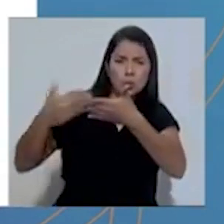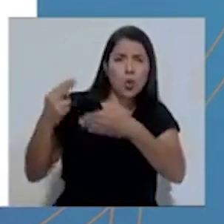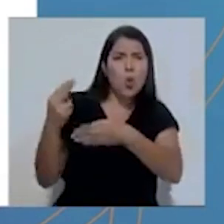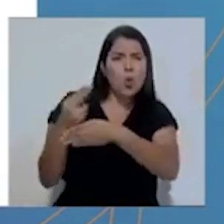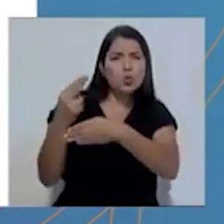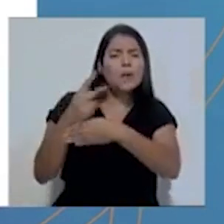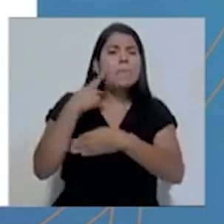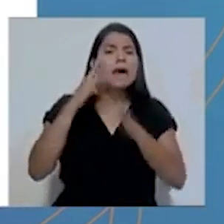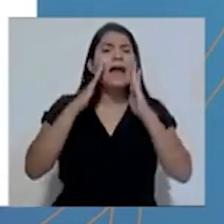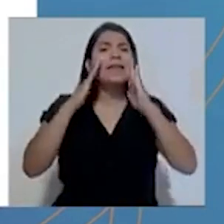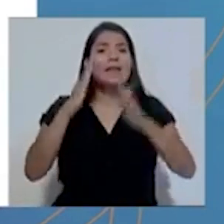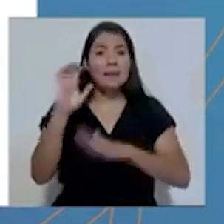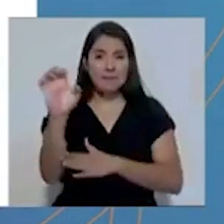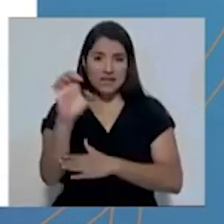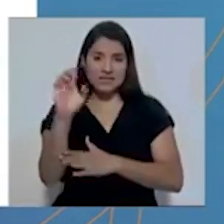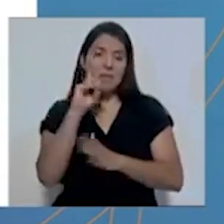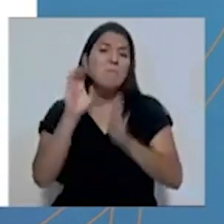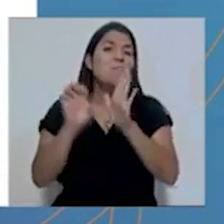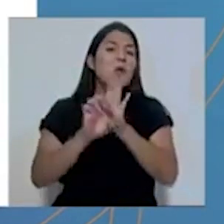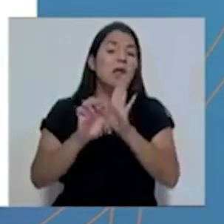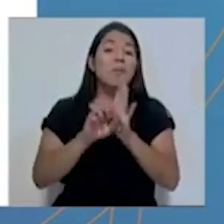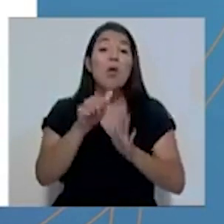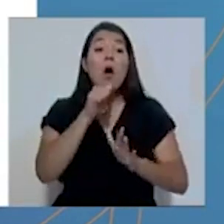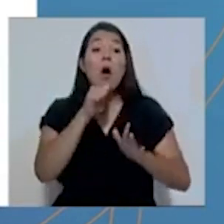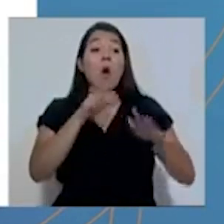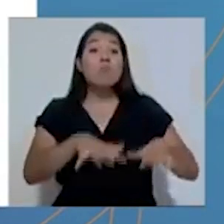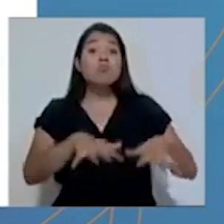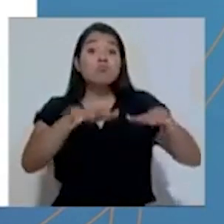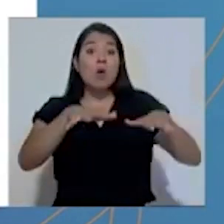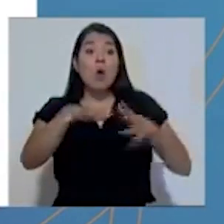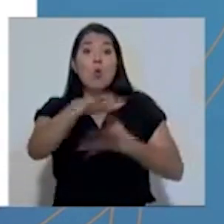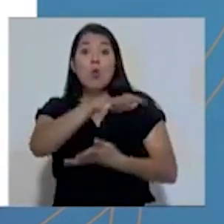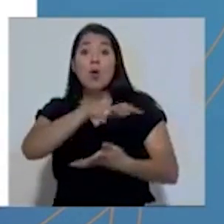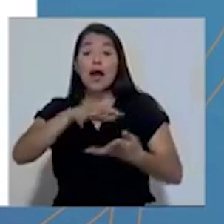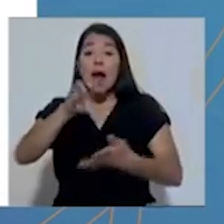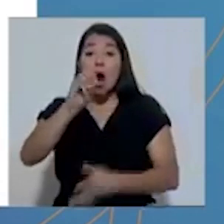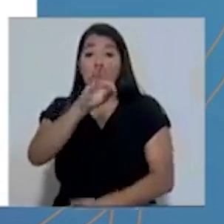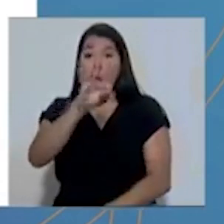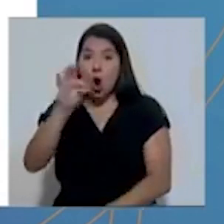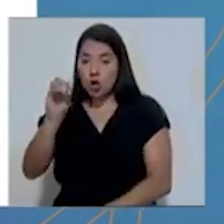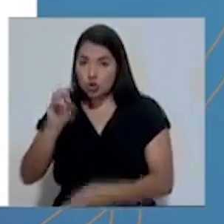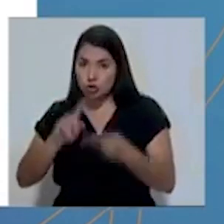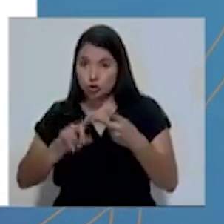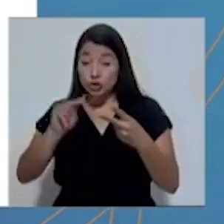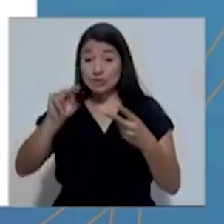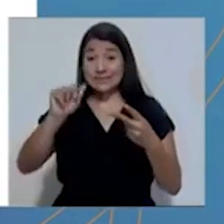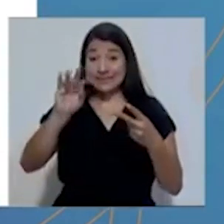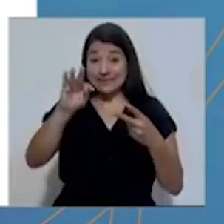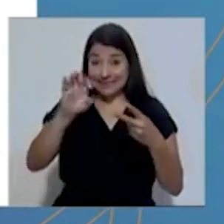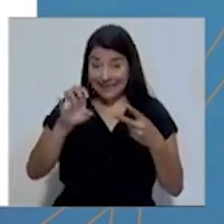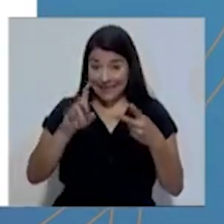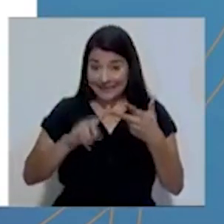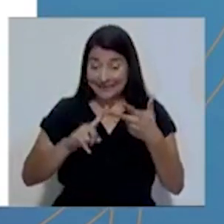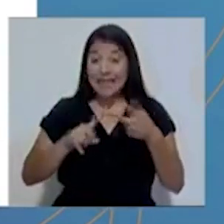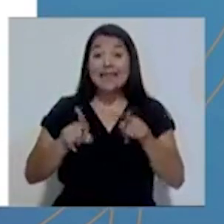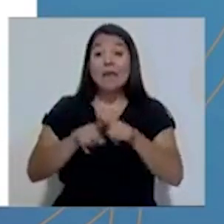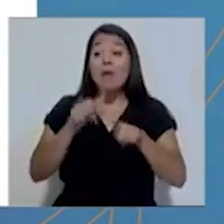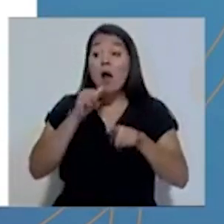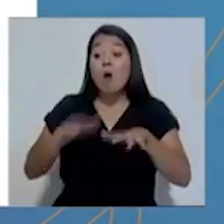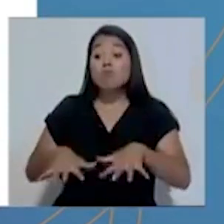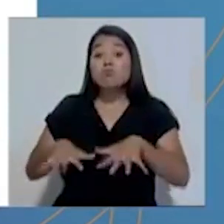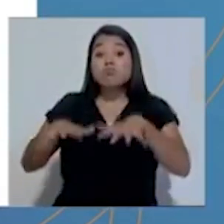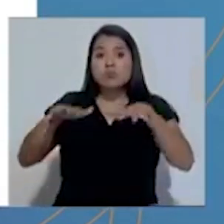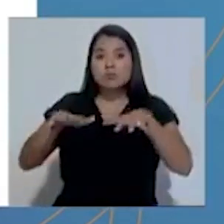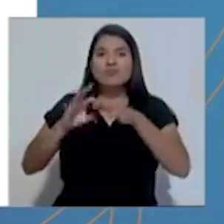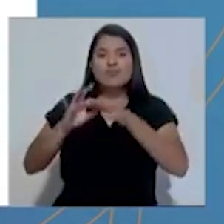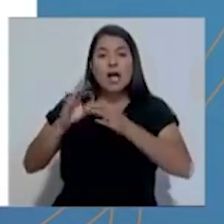emergencias como lo han sido las inundaciones por el huracán Oto, el huracán Neit, inundaciones de infraestructura